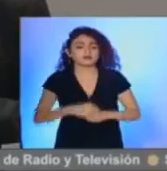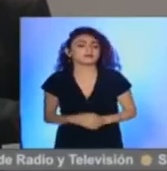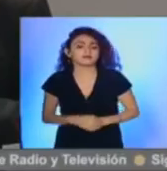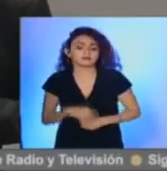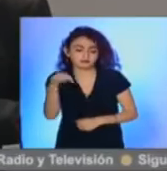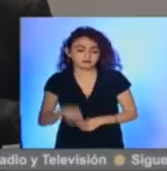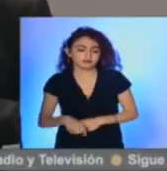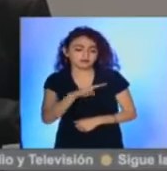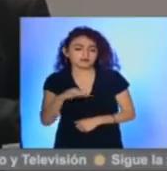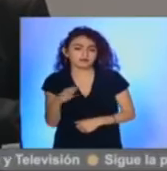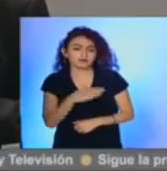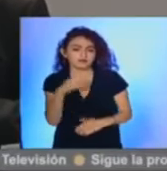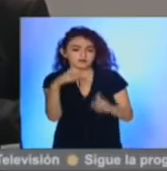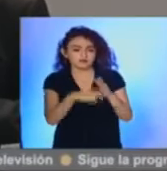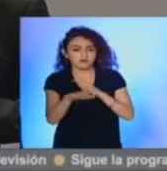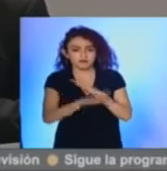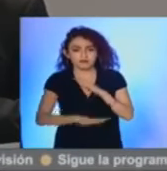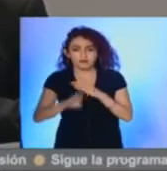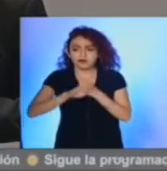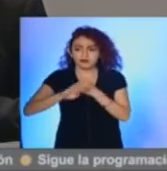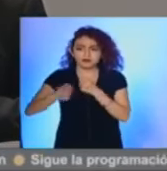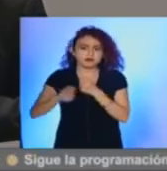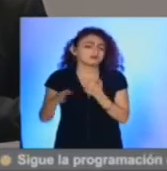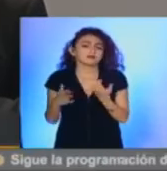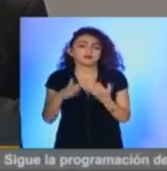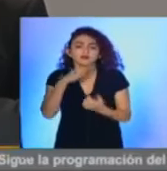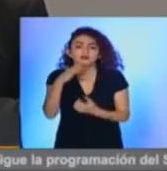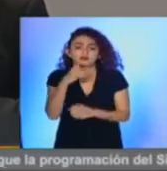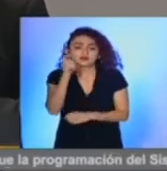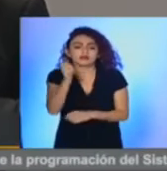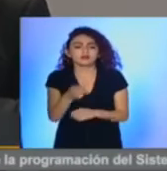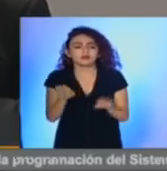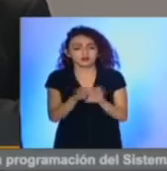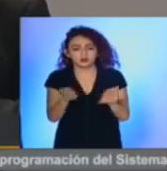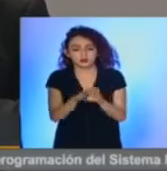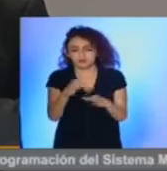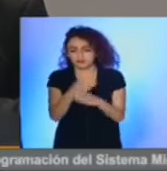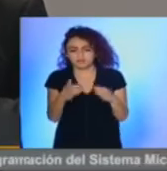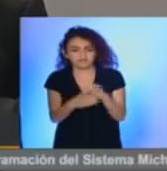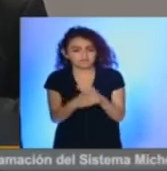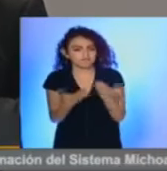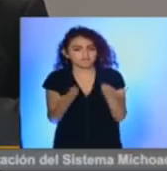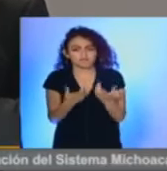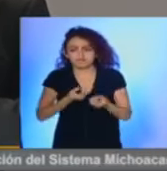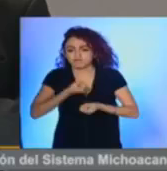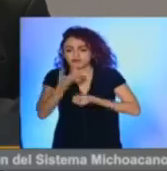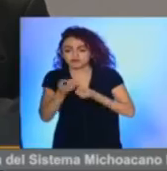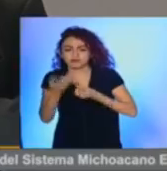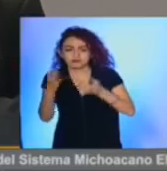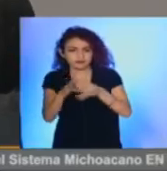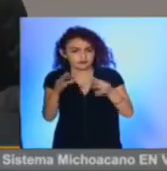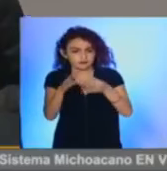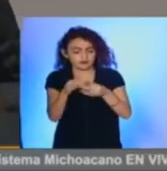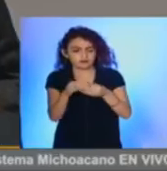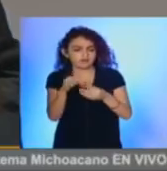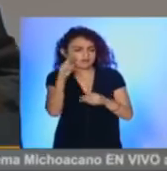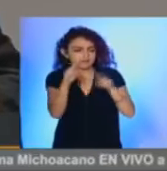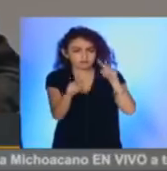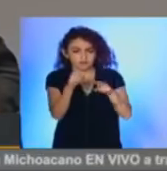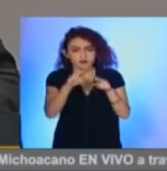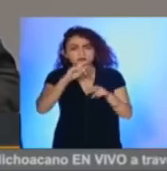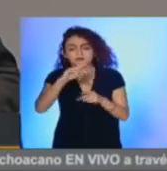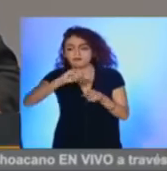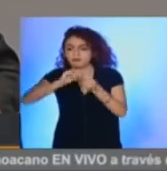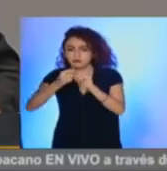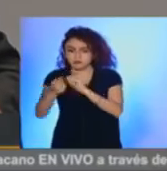En Michoacán las buenas prácticas en el combate a la corrupción dejaron de ser una lógica discursiva y nos hemos dedicado a